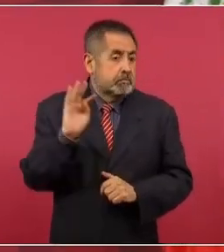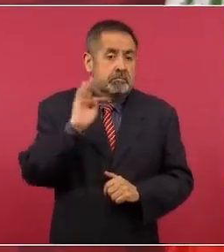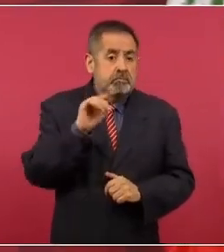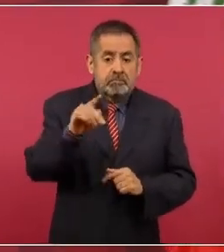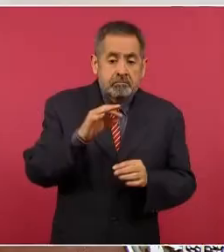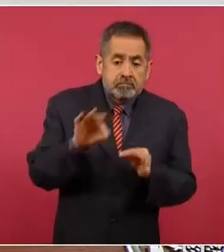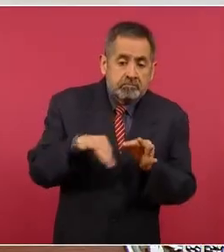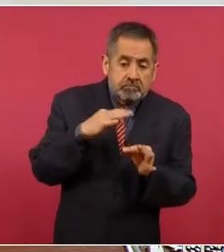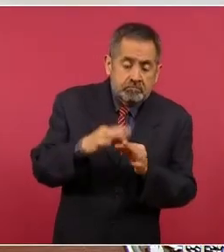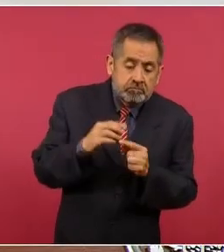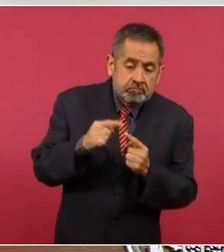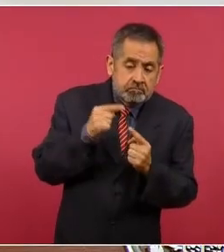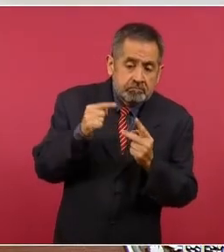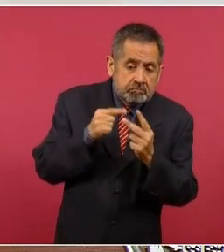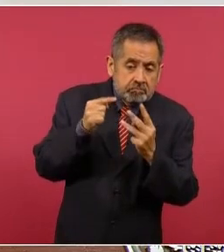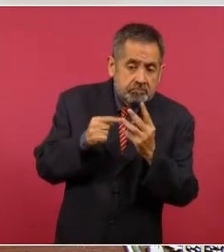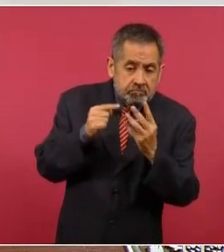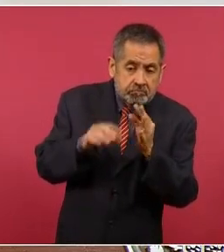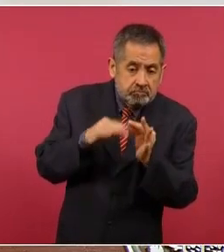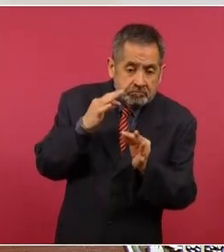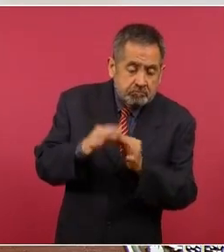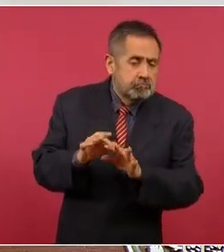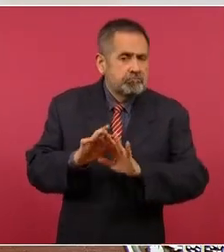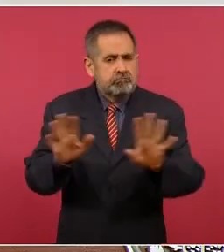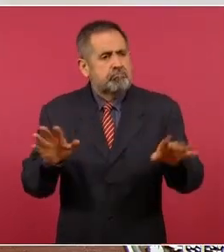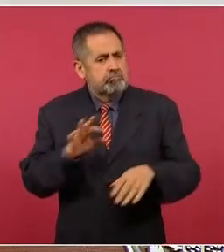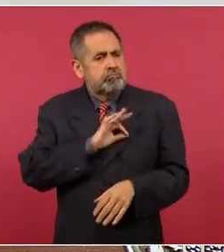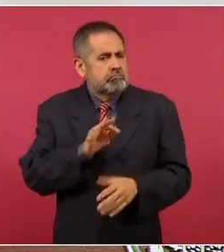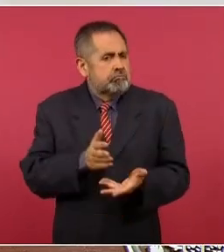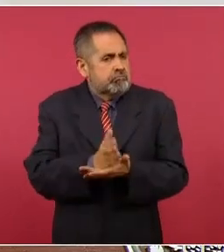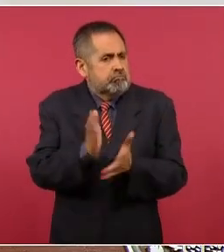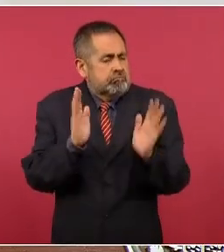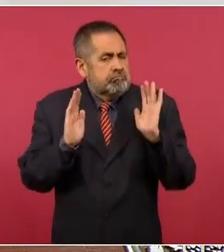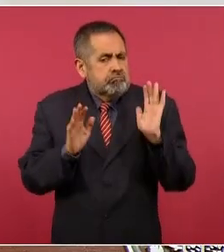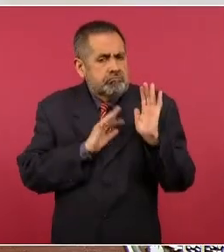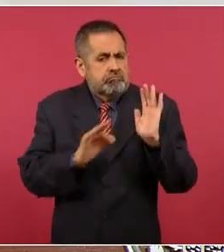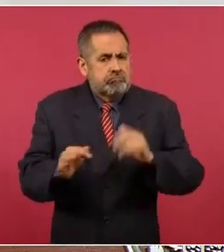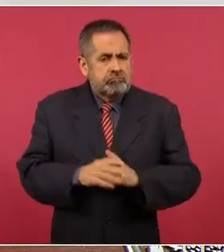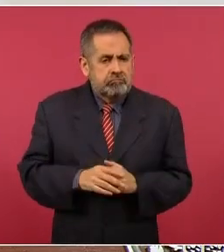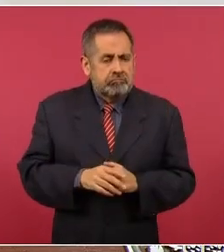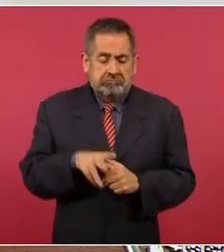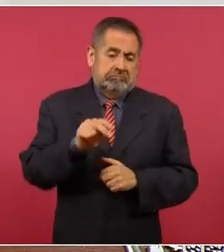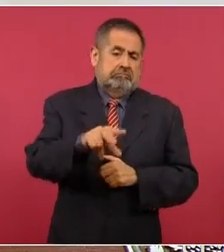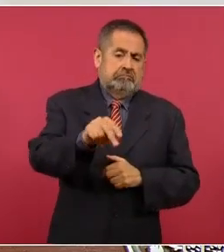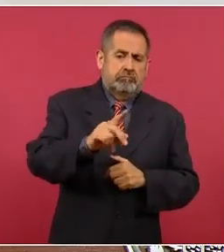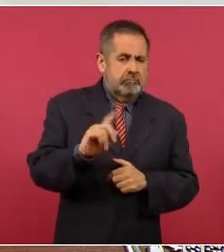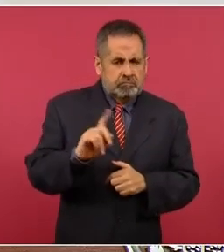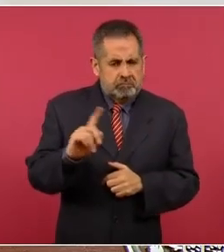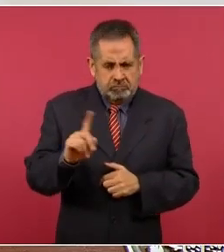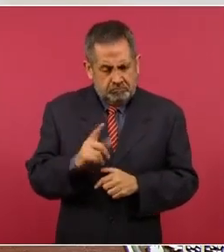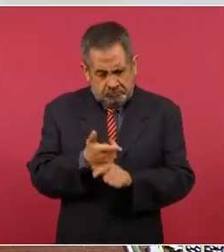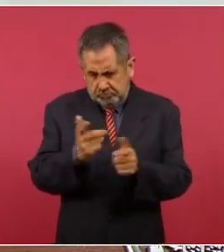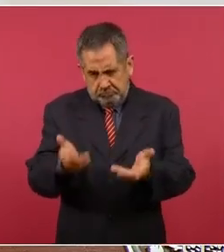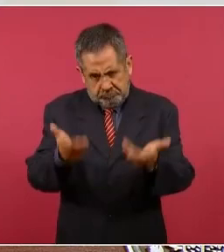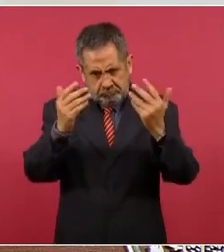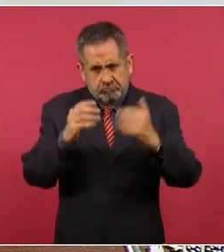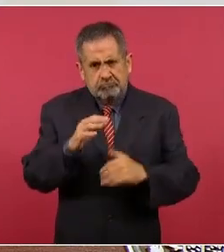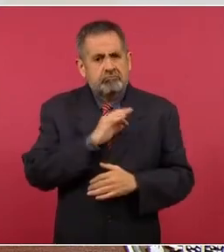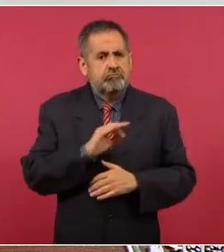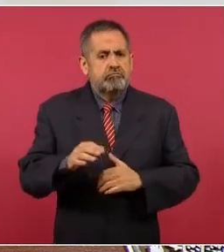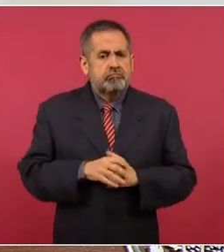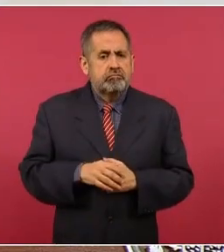con los requisitos no tienen por qué no participar. Nosotros no